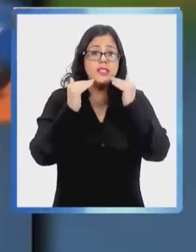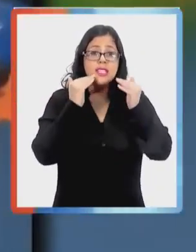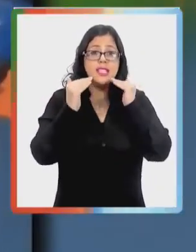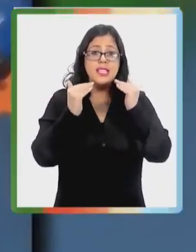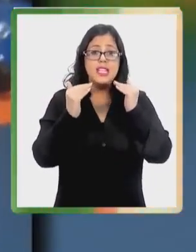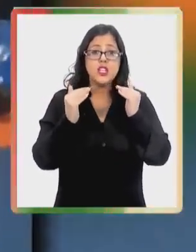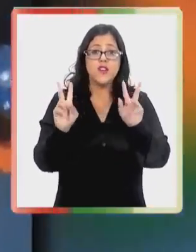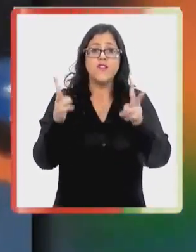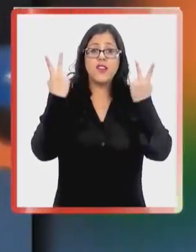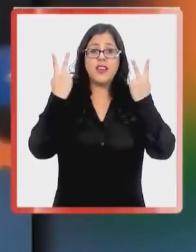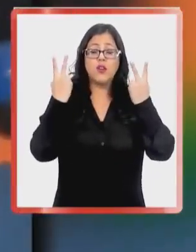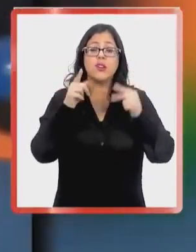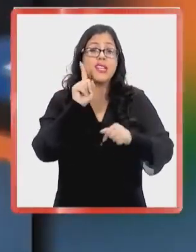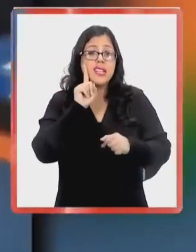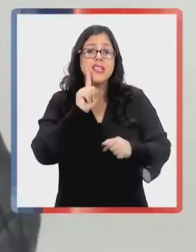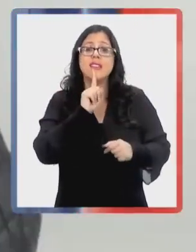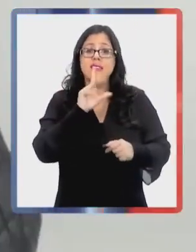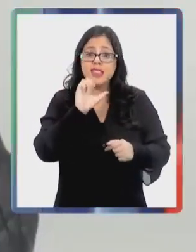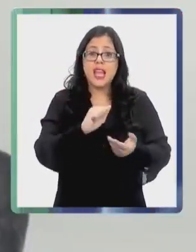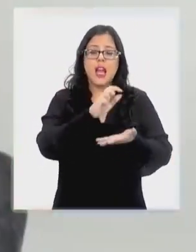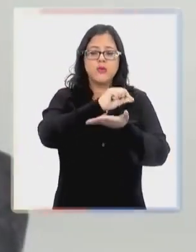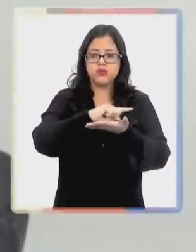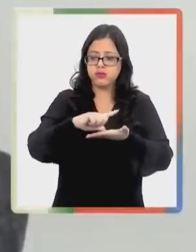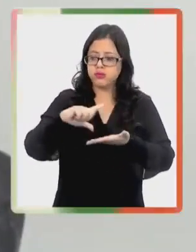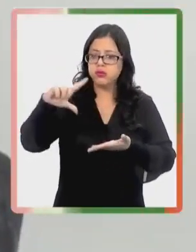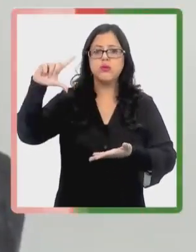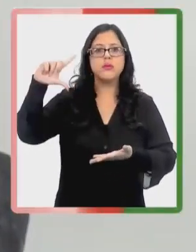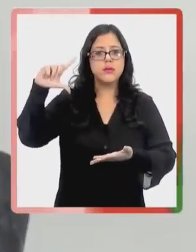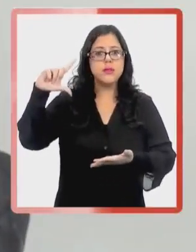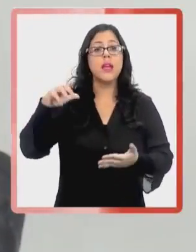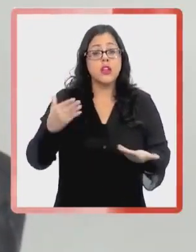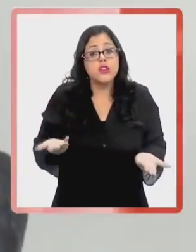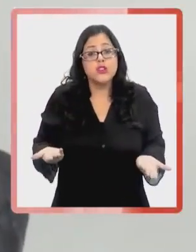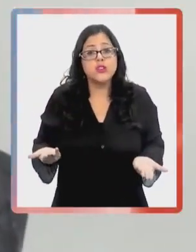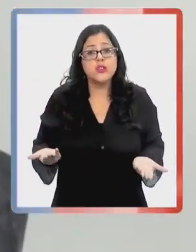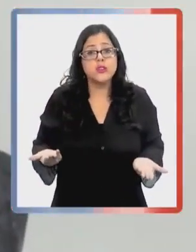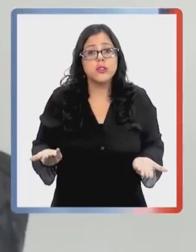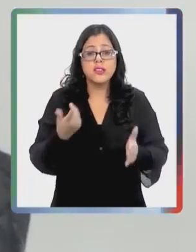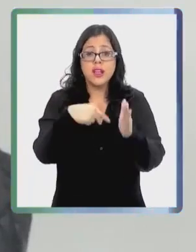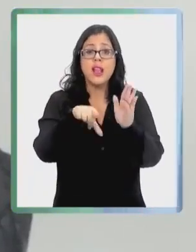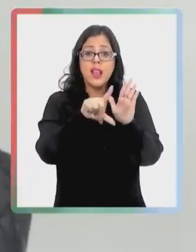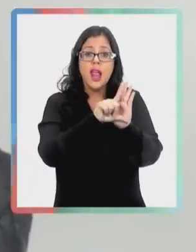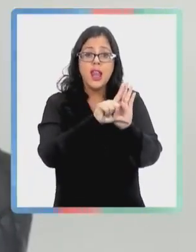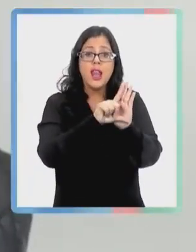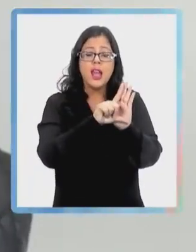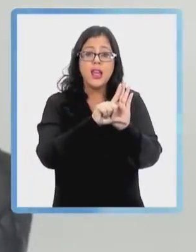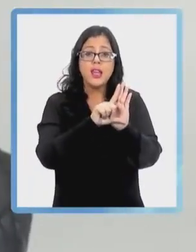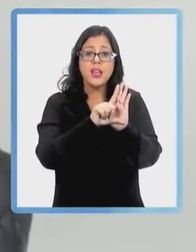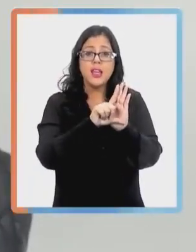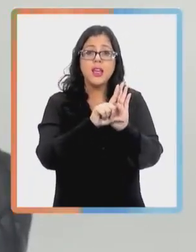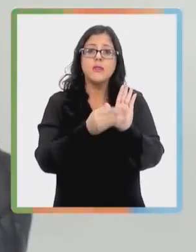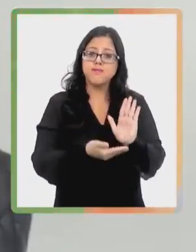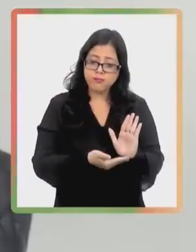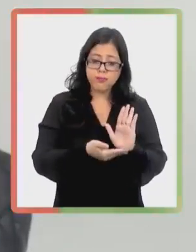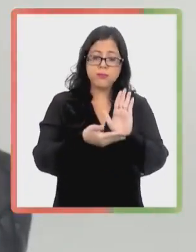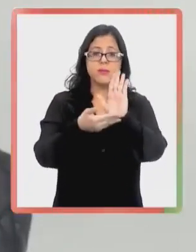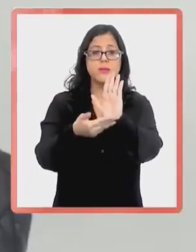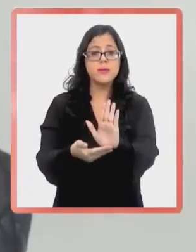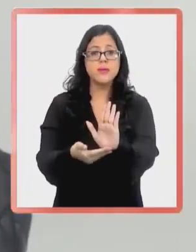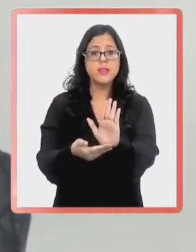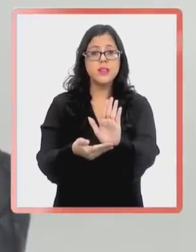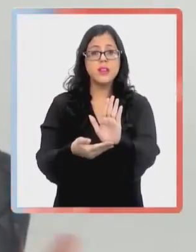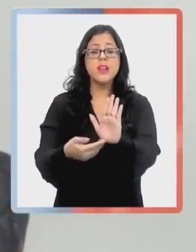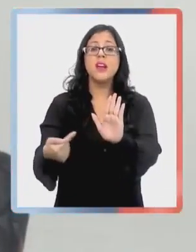vivos que presenta un diagnóstico de TEA ha ido aumentando en forma significativa. Por lo tanto, la ley viene como a dejar precedente de que